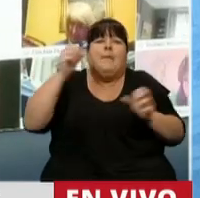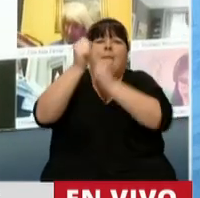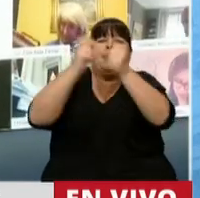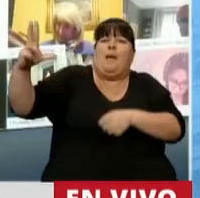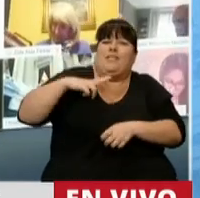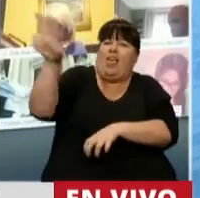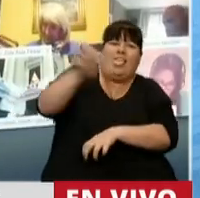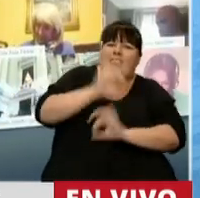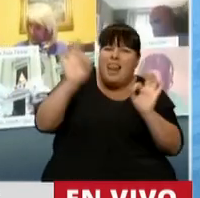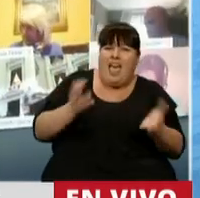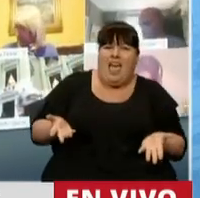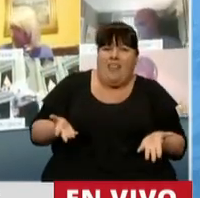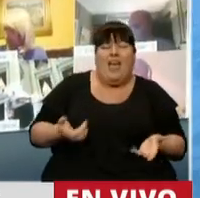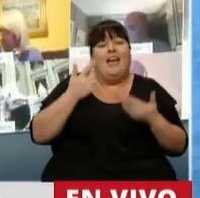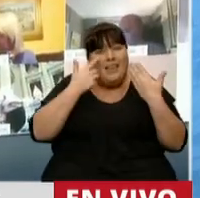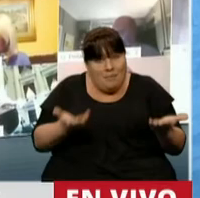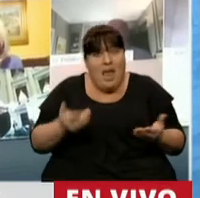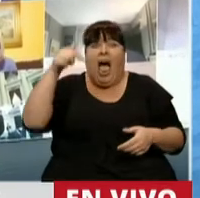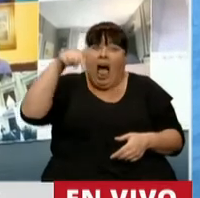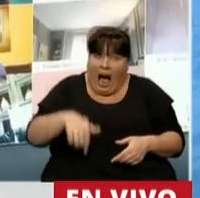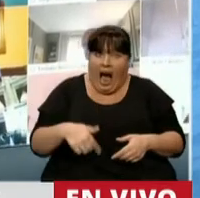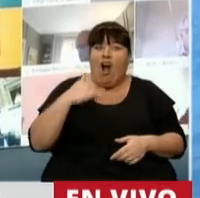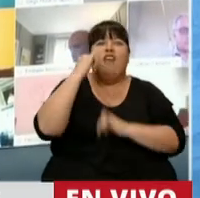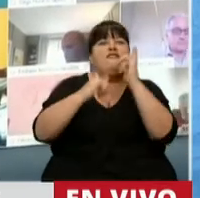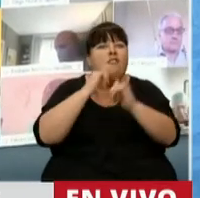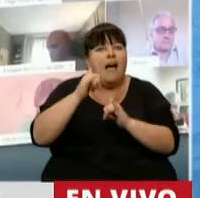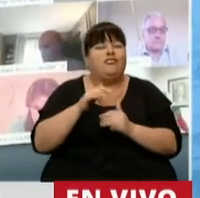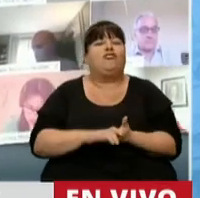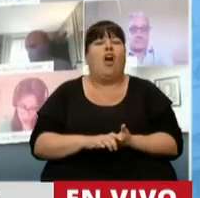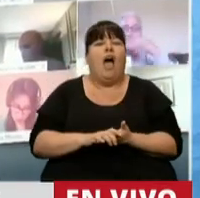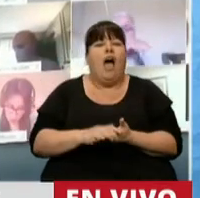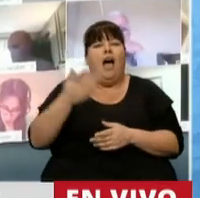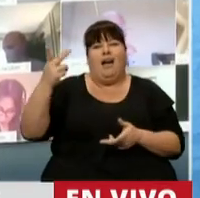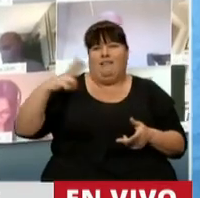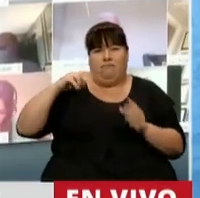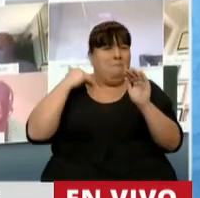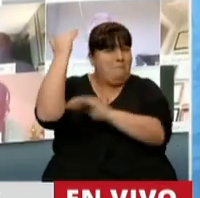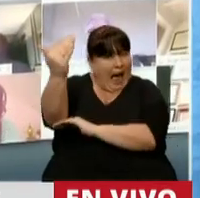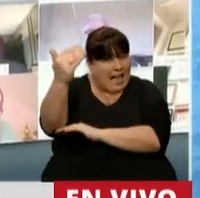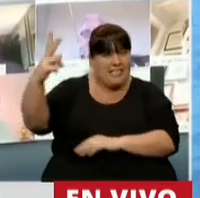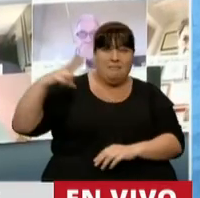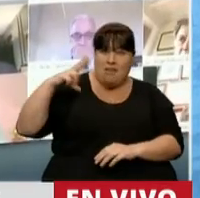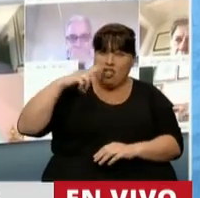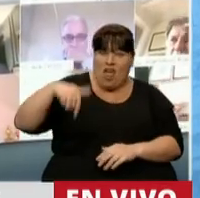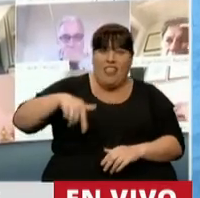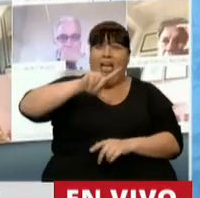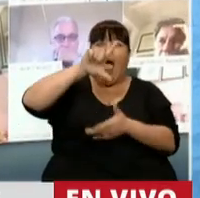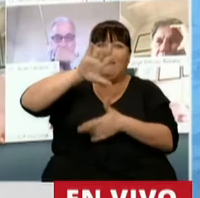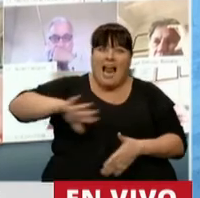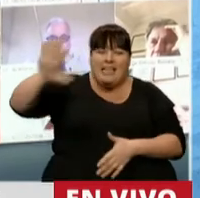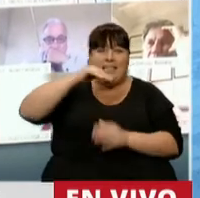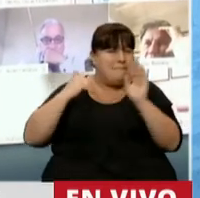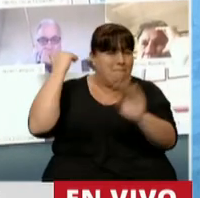grandes millonarios de la Argentina. Y fíjese, ahora tuvimos el dato de que aumentaron la fortuna los millonarios de América Latina